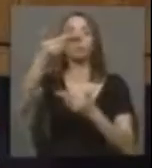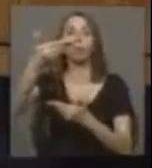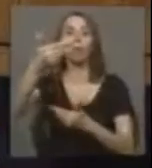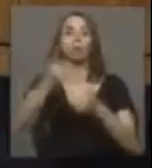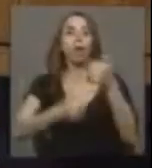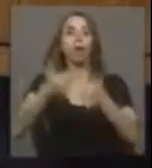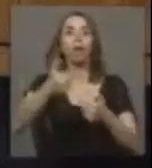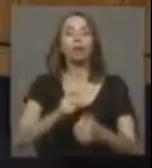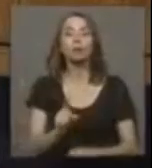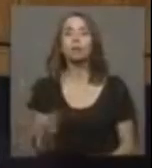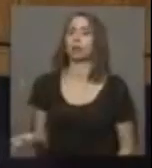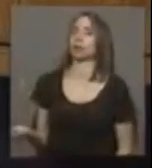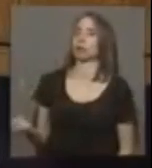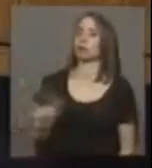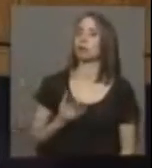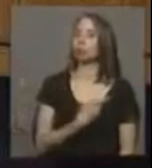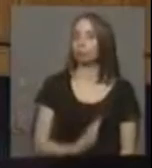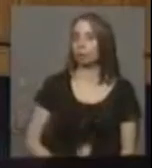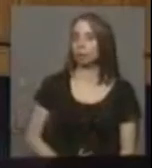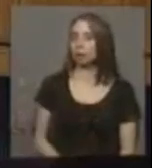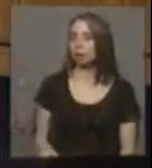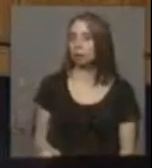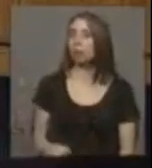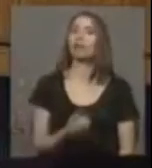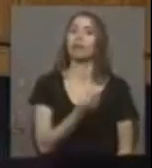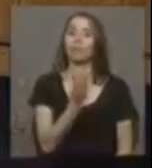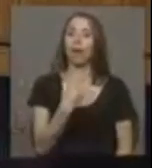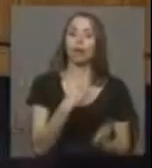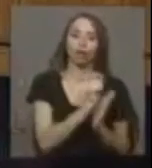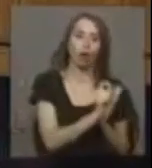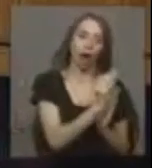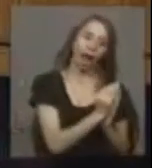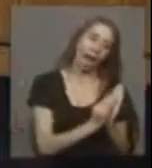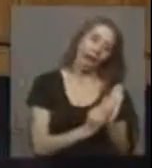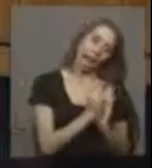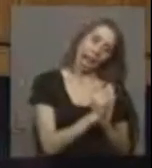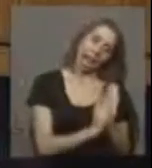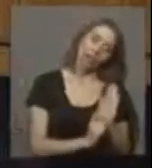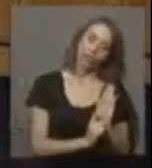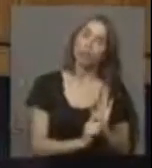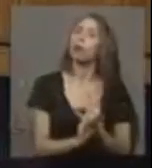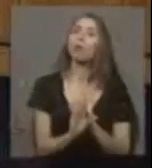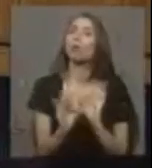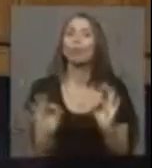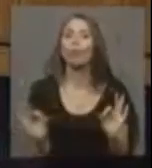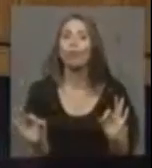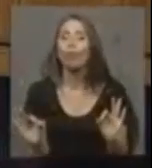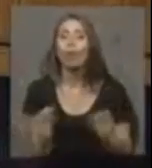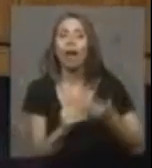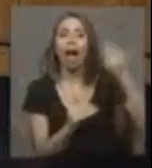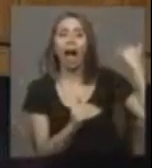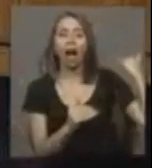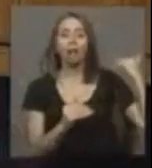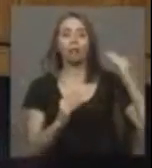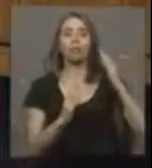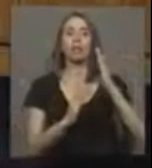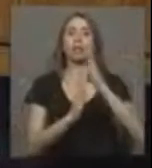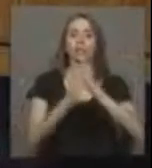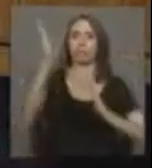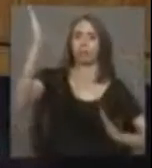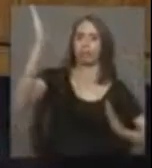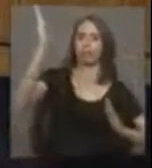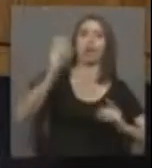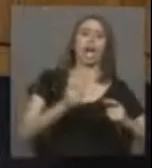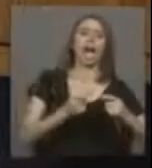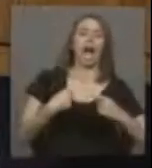Entonces, señor Presidente, había hecho varios apuntes aquí. Nunca ha habido tanta distancia entre los